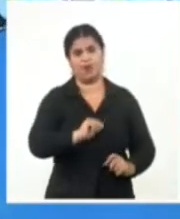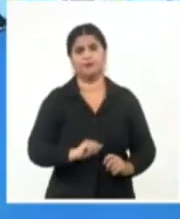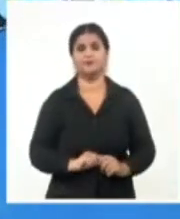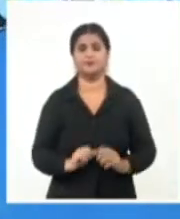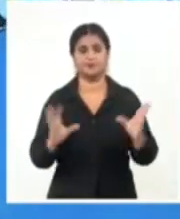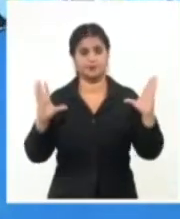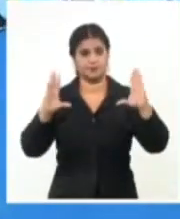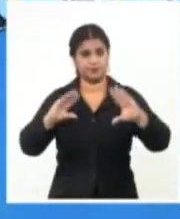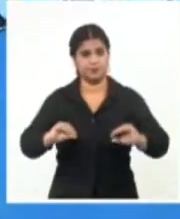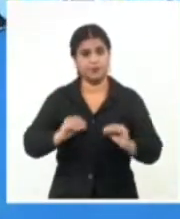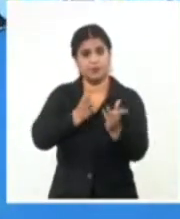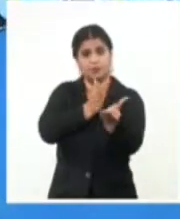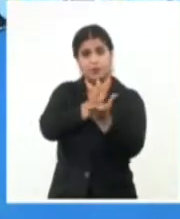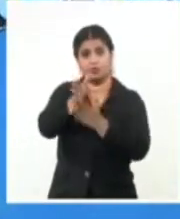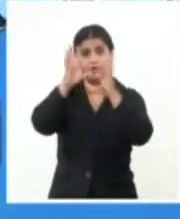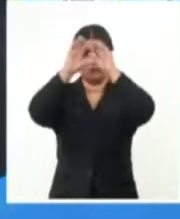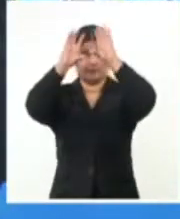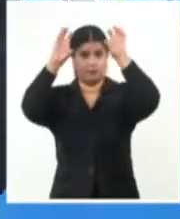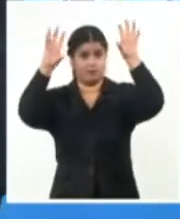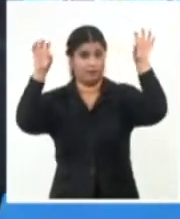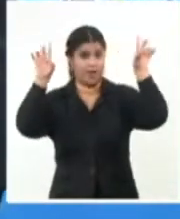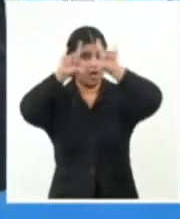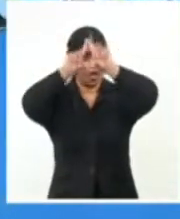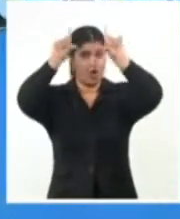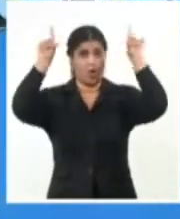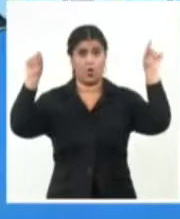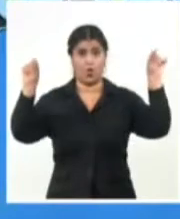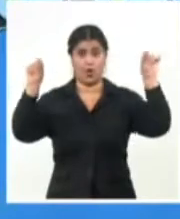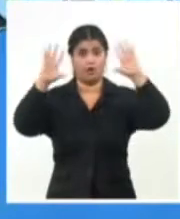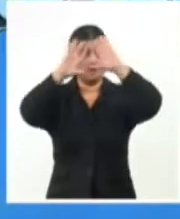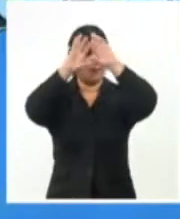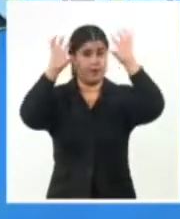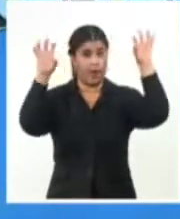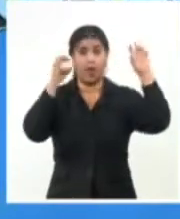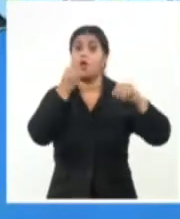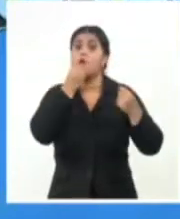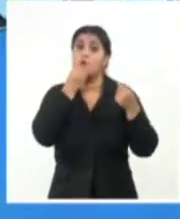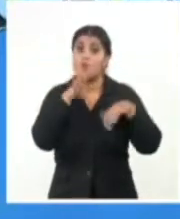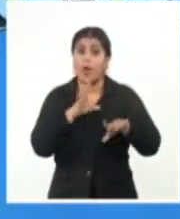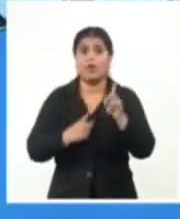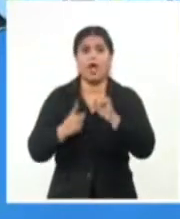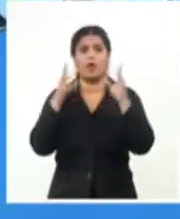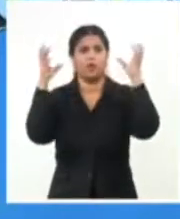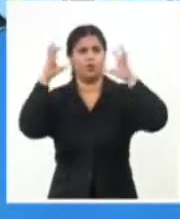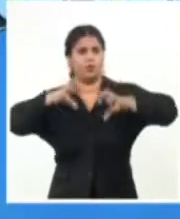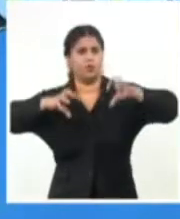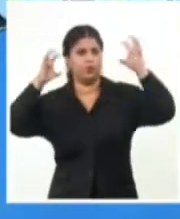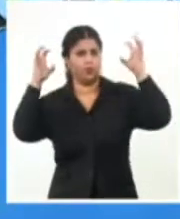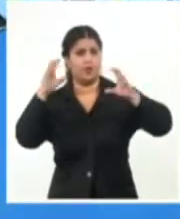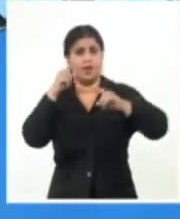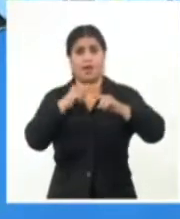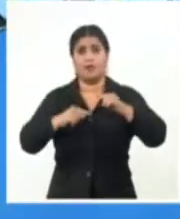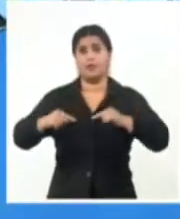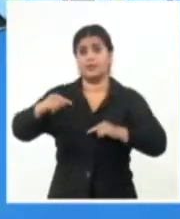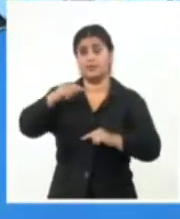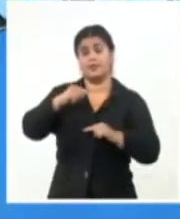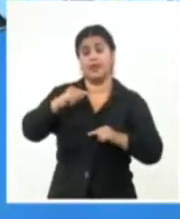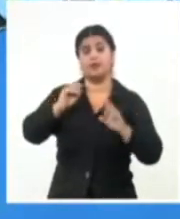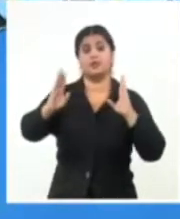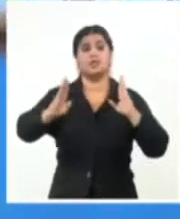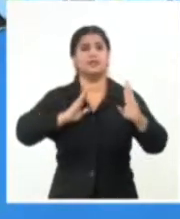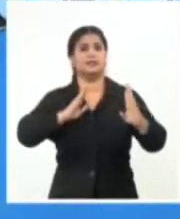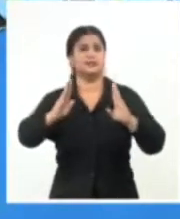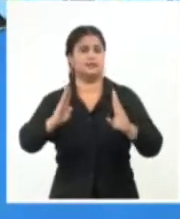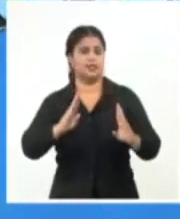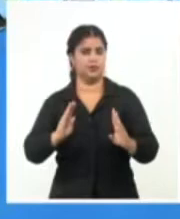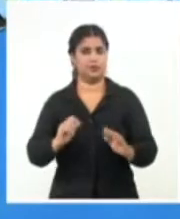Van a continuar los intervalos nubosos a lo largo de toda Cuba con la posibilidad todavía de algunas lluvias principalmente en localidades de la región